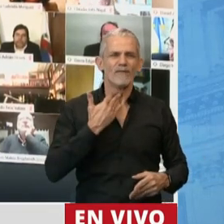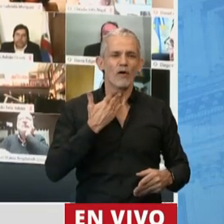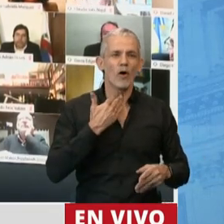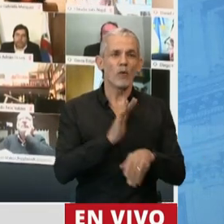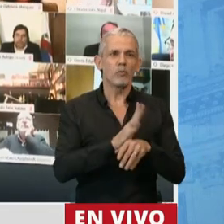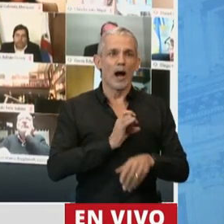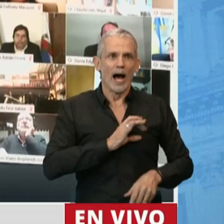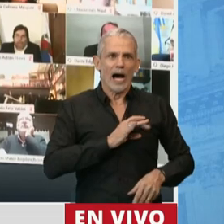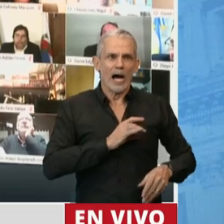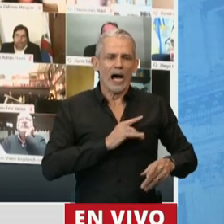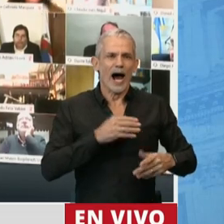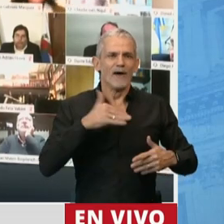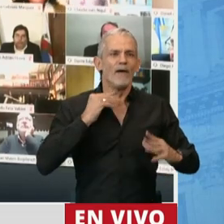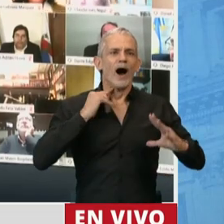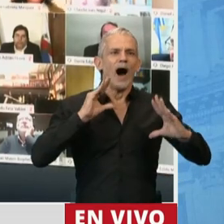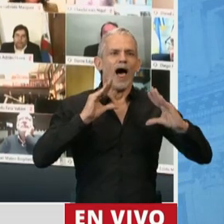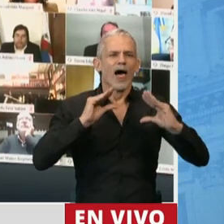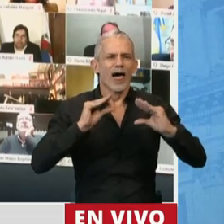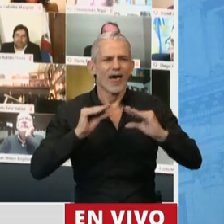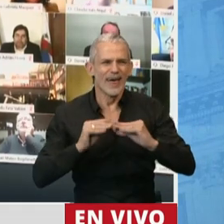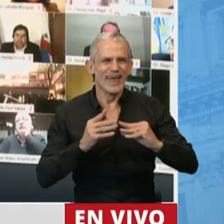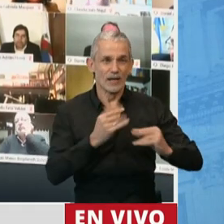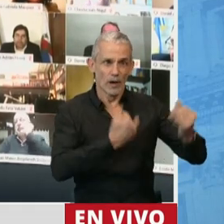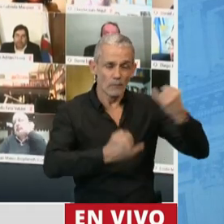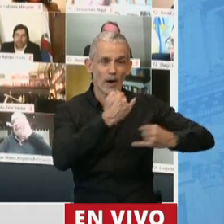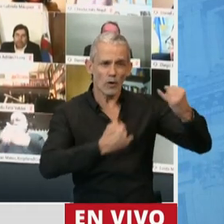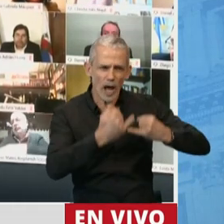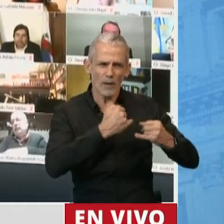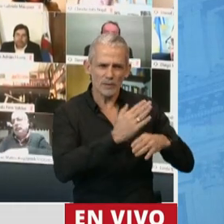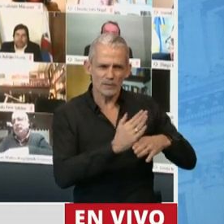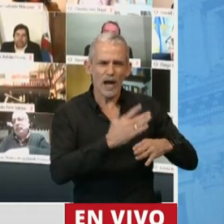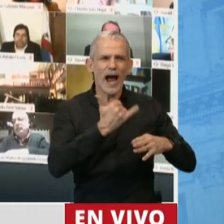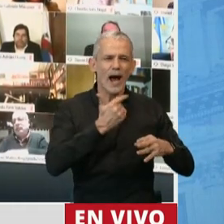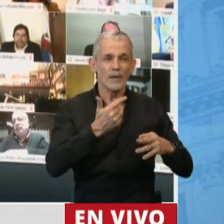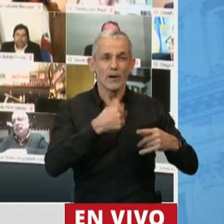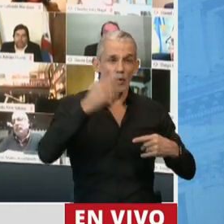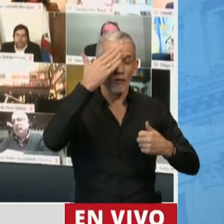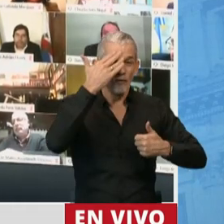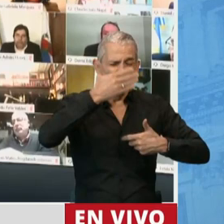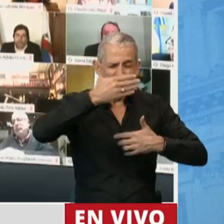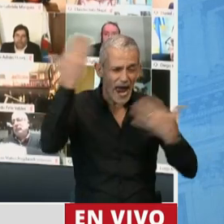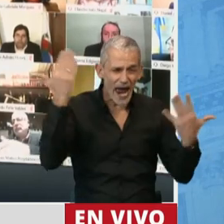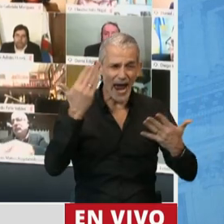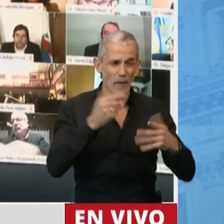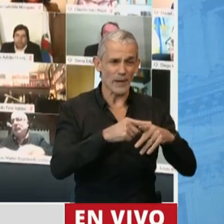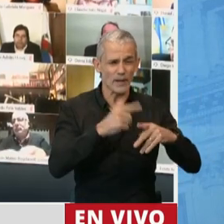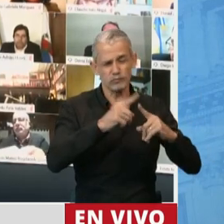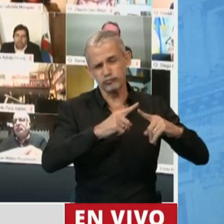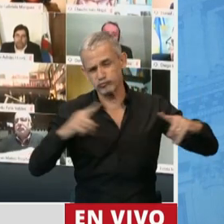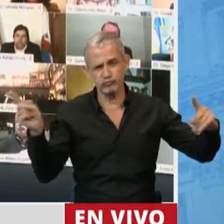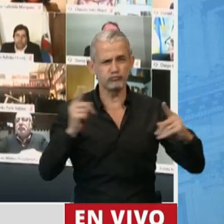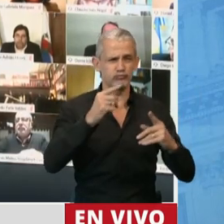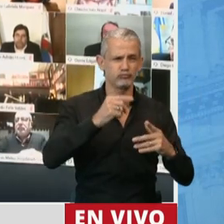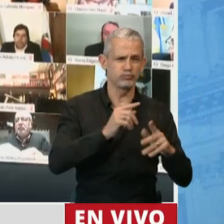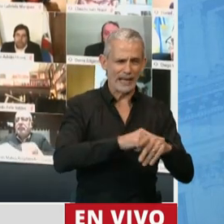agitada, casi que se iba apagando mientras me hablaba y me contaba que tenía episodios de fiebre prolongados,